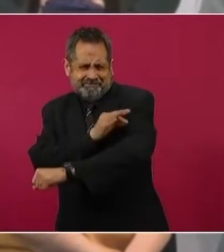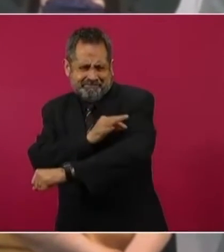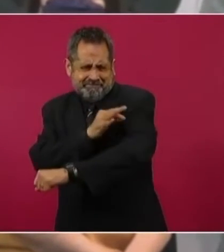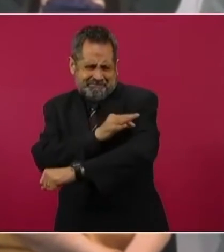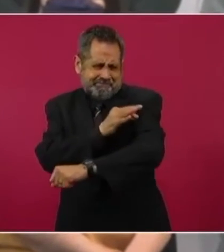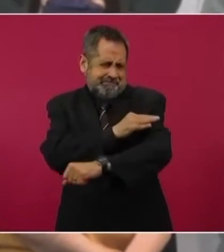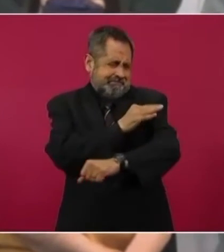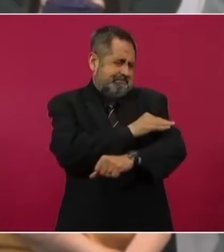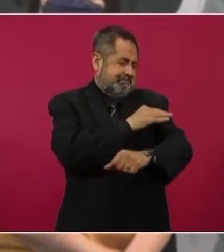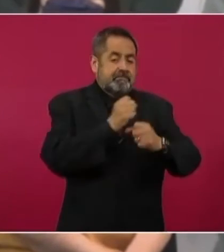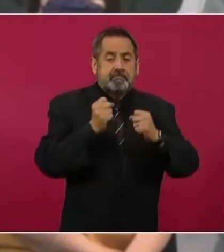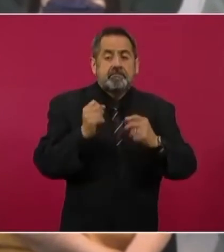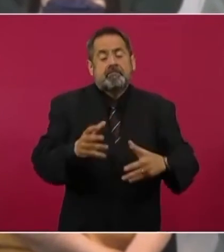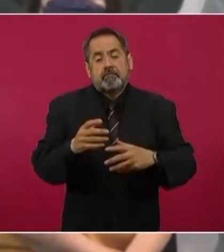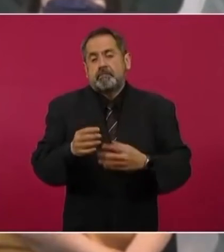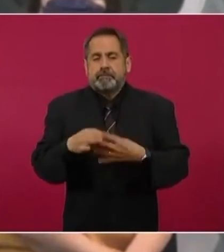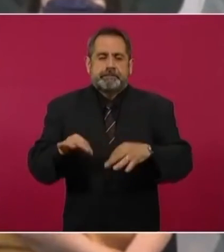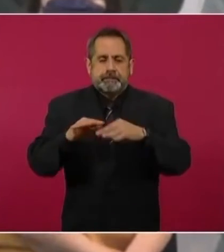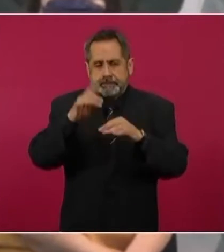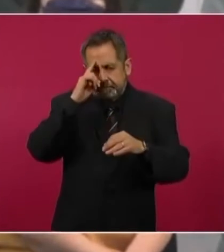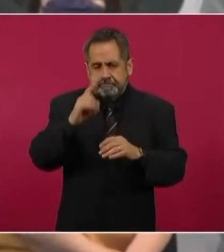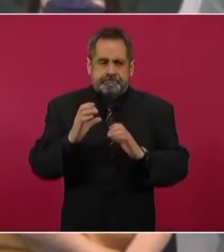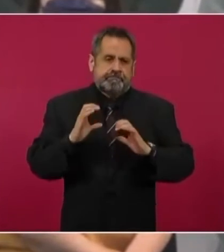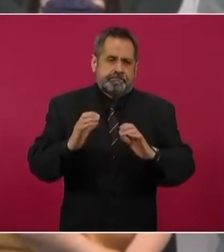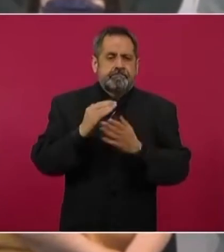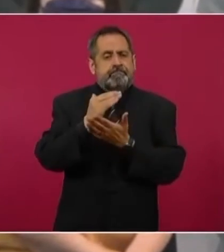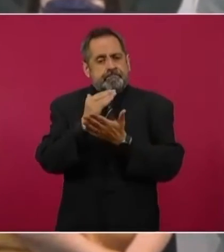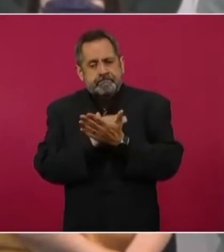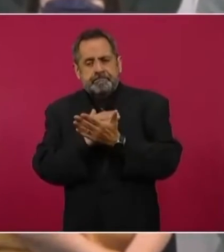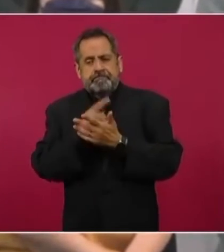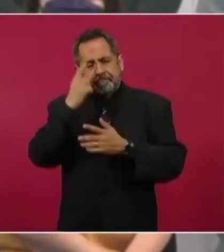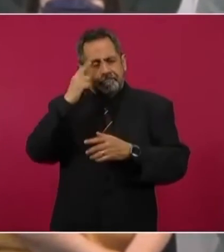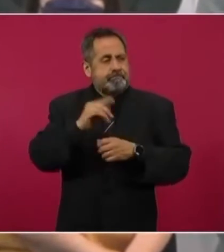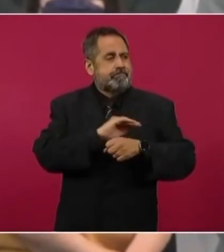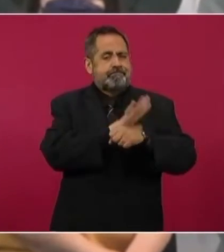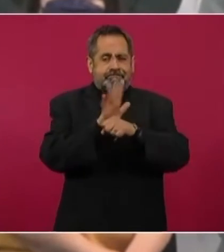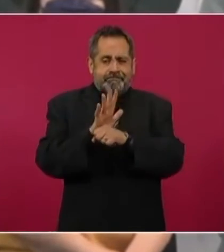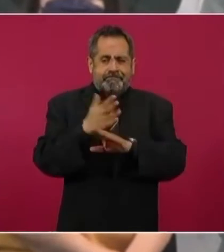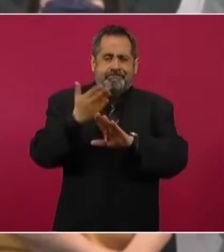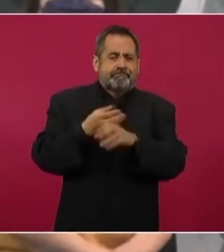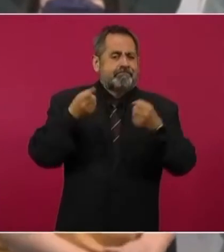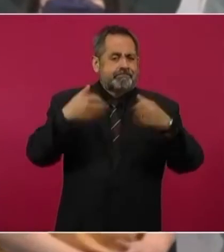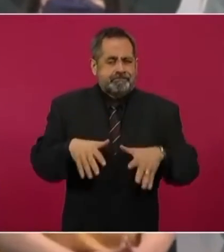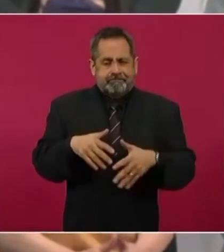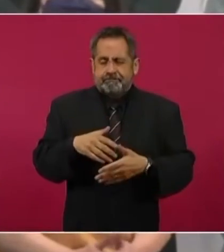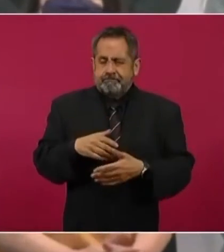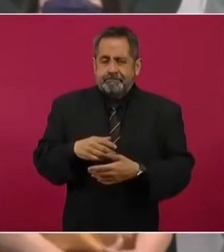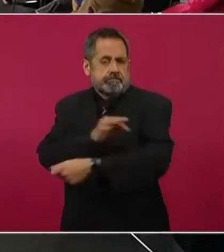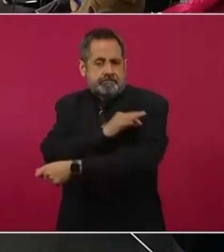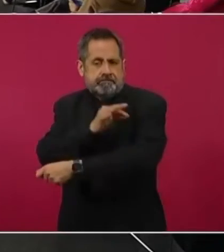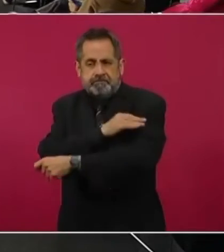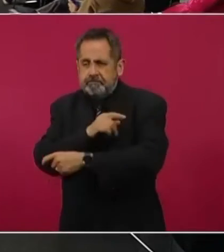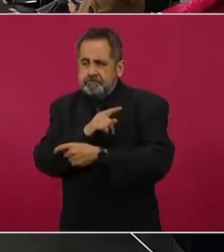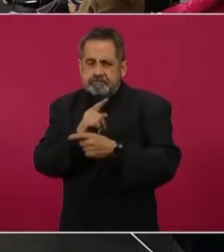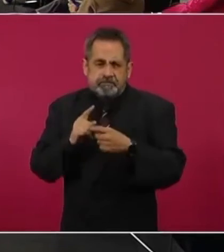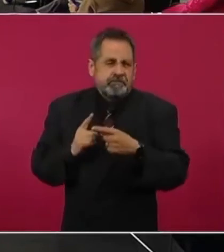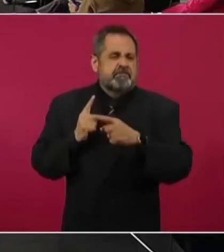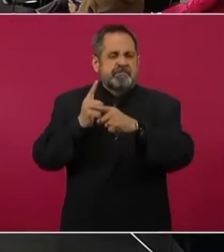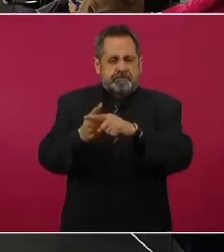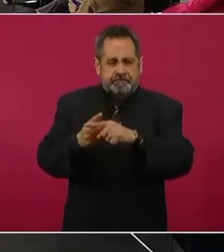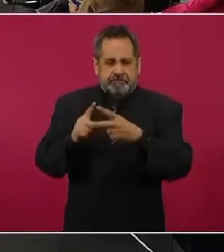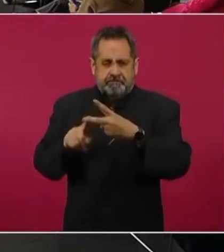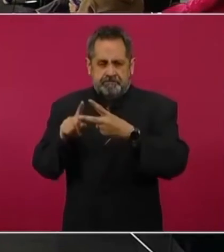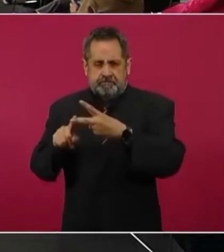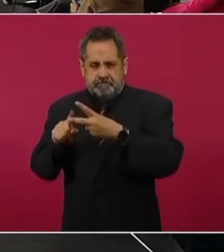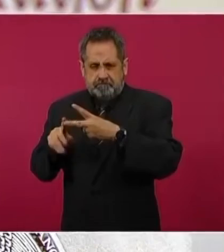mantener, prevenir y controlar los efectos más graves de esta pandemia. Con la información de